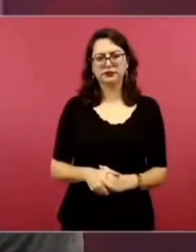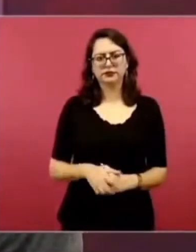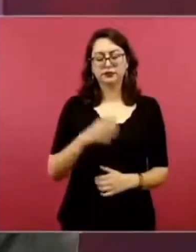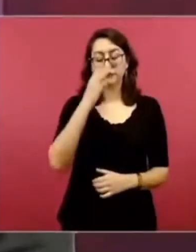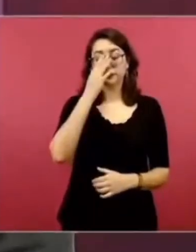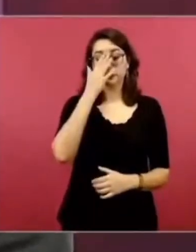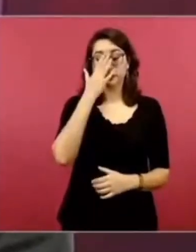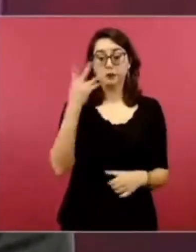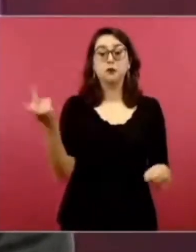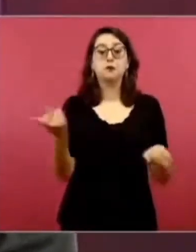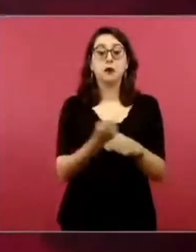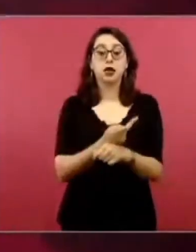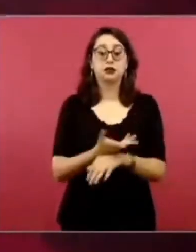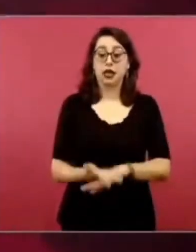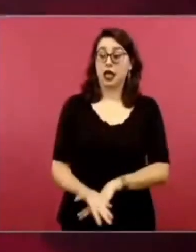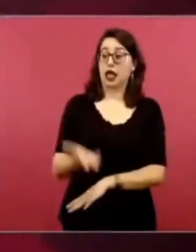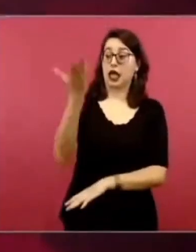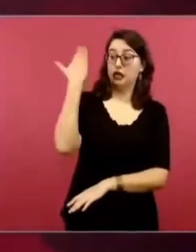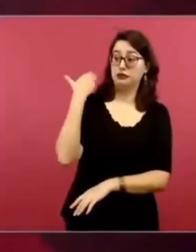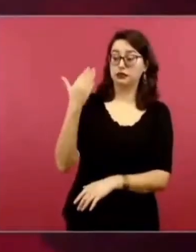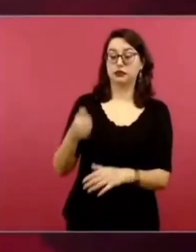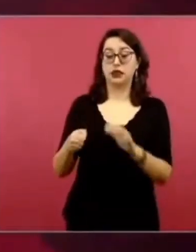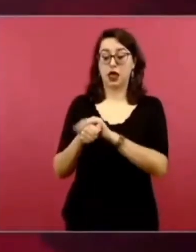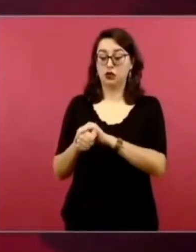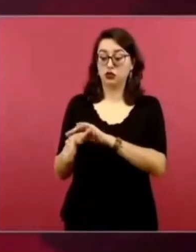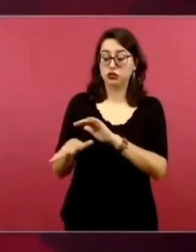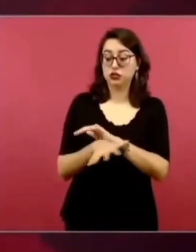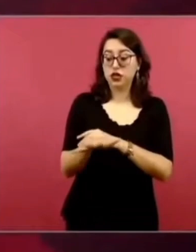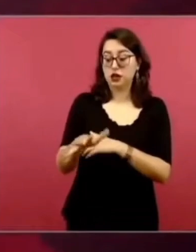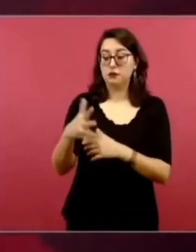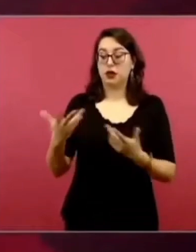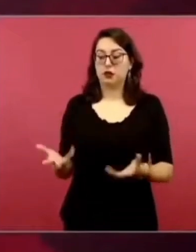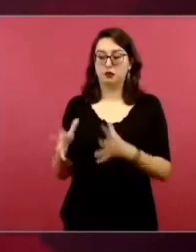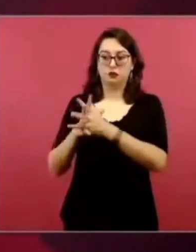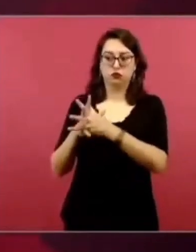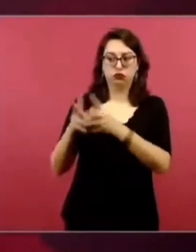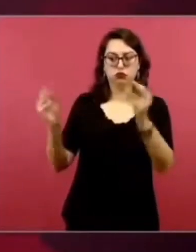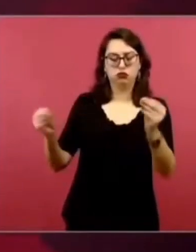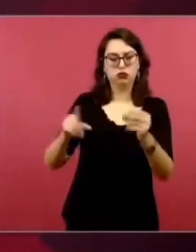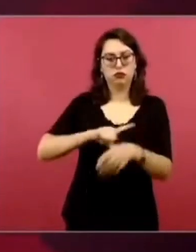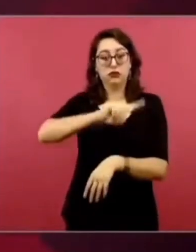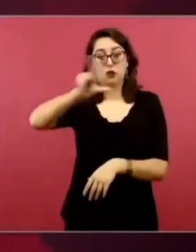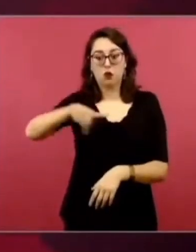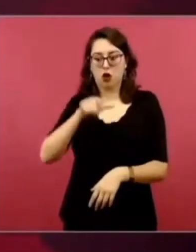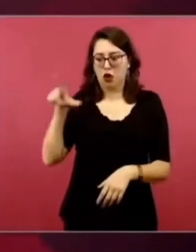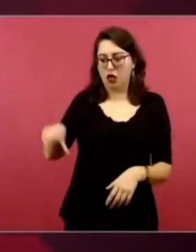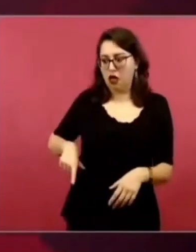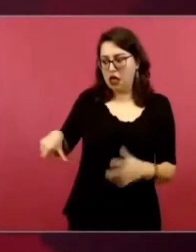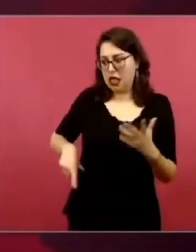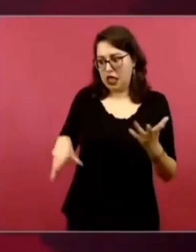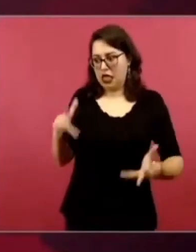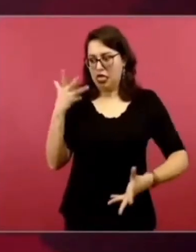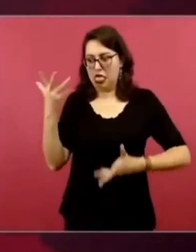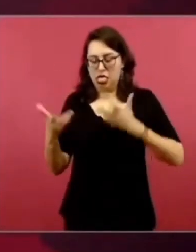Porque supuestamente se iban a afectar las instituciones.